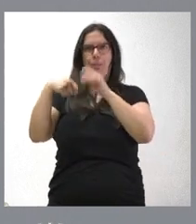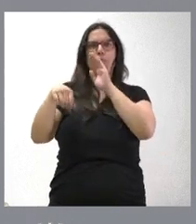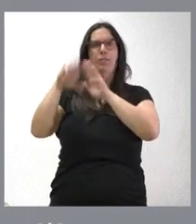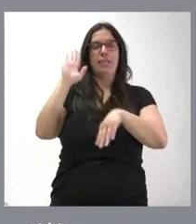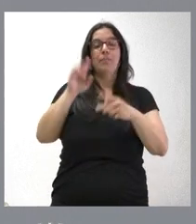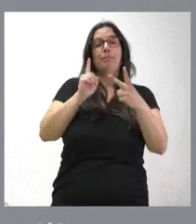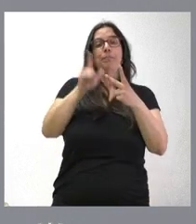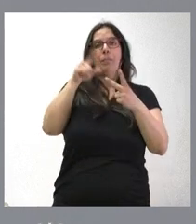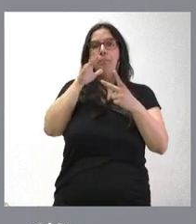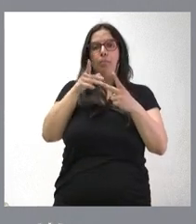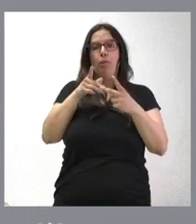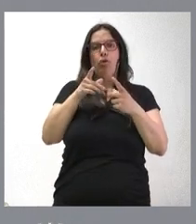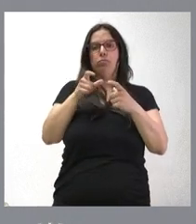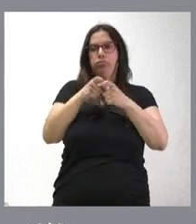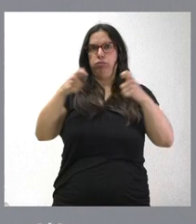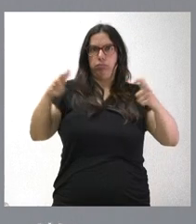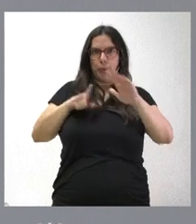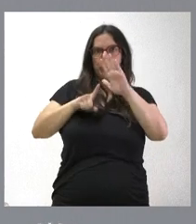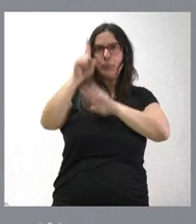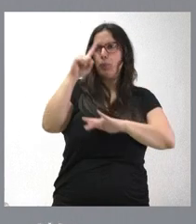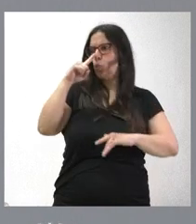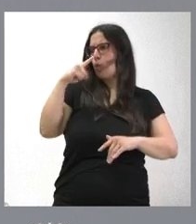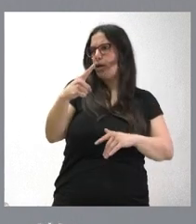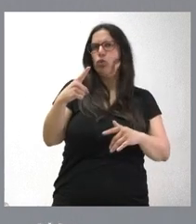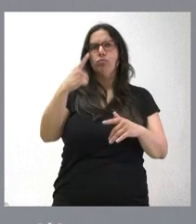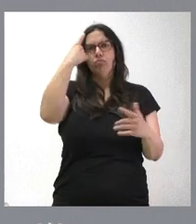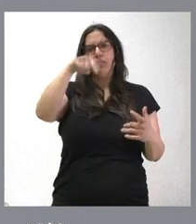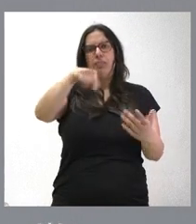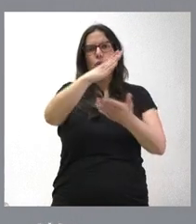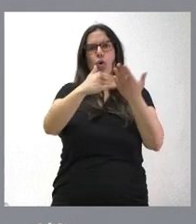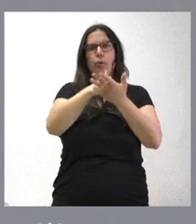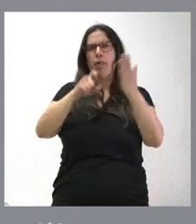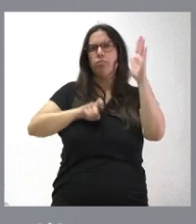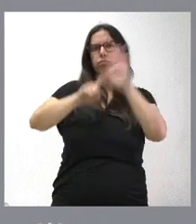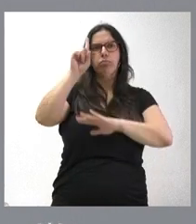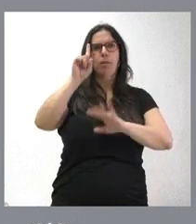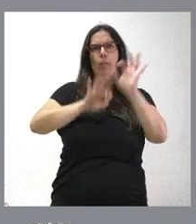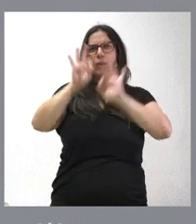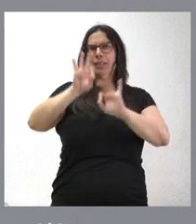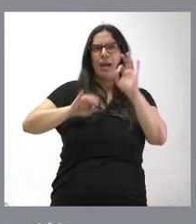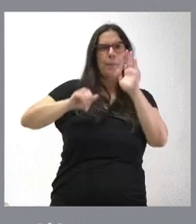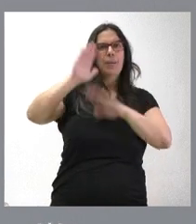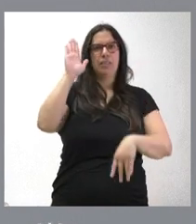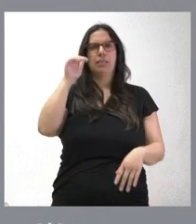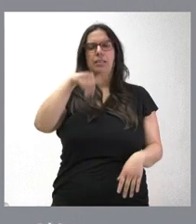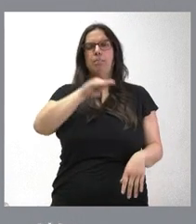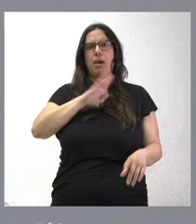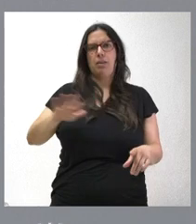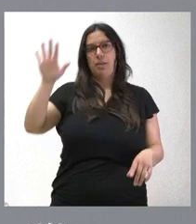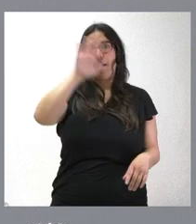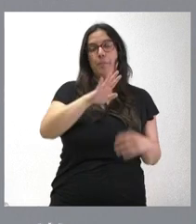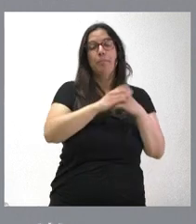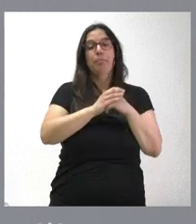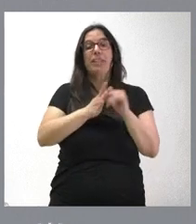como por el crecimiento de las mismas que el último año recordarán que fue por la comunidad con mayor crecimiento en el número de exportaciones en España. Se